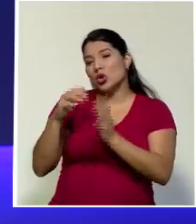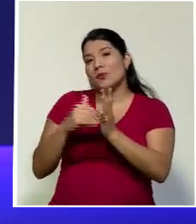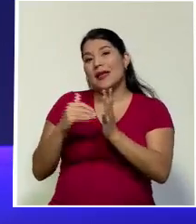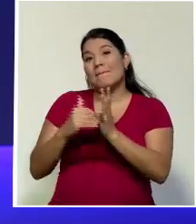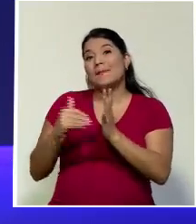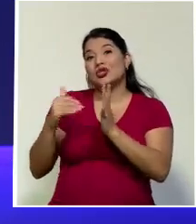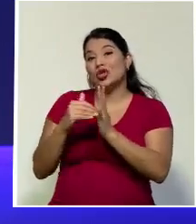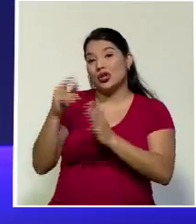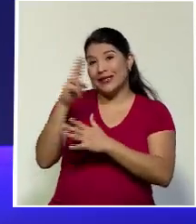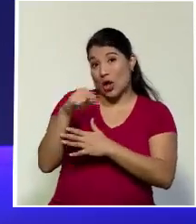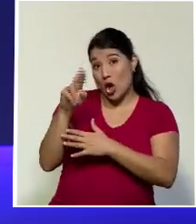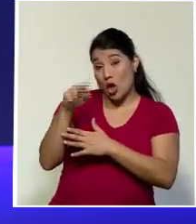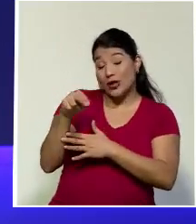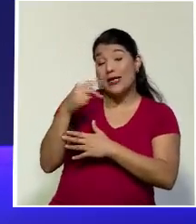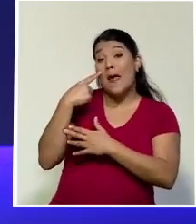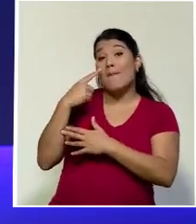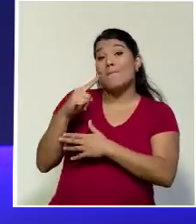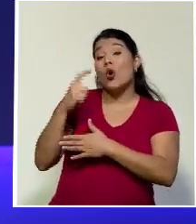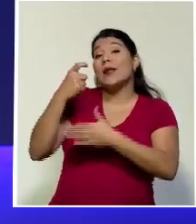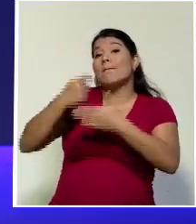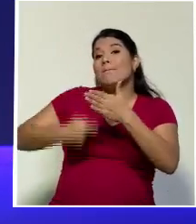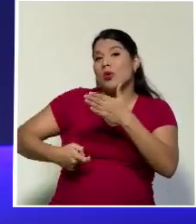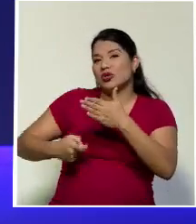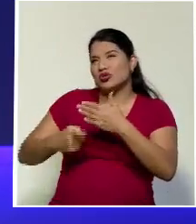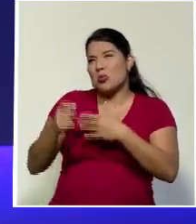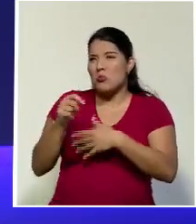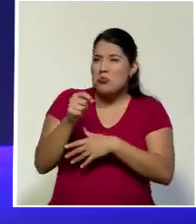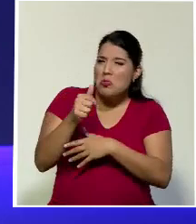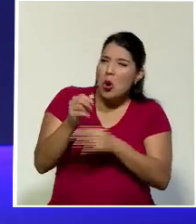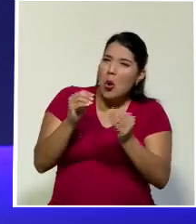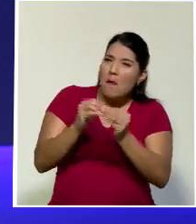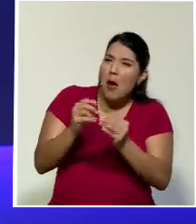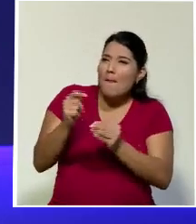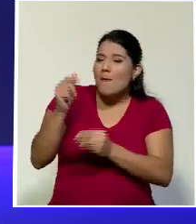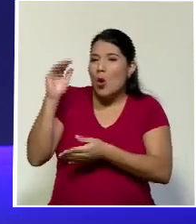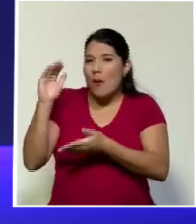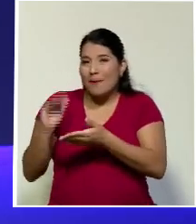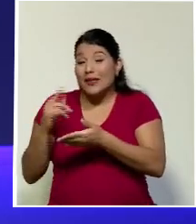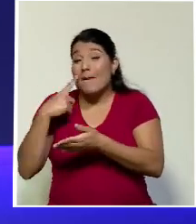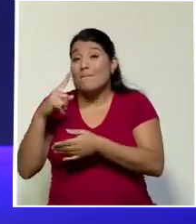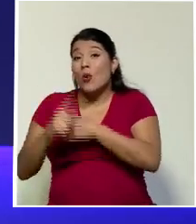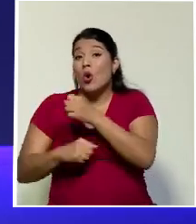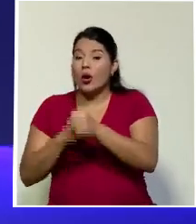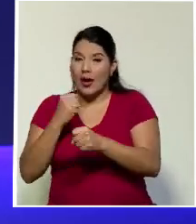de colones. Millones más, millones más, millones menos al año bruto.